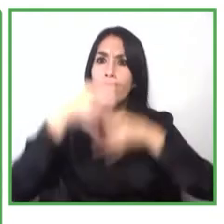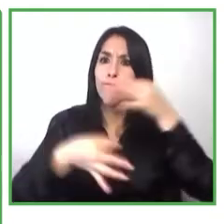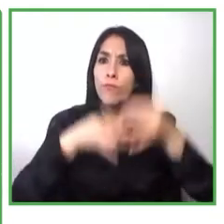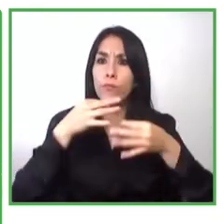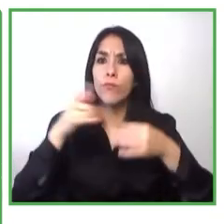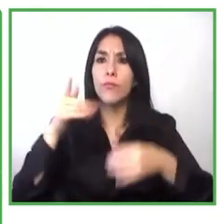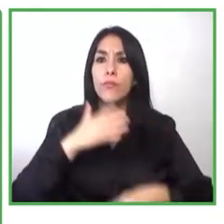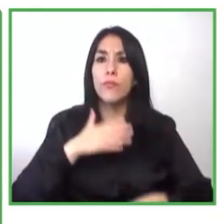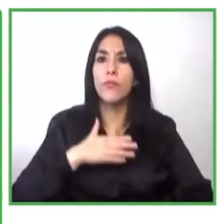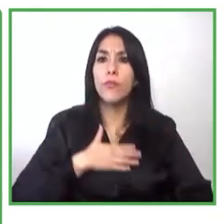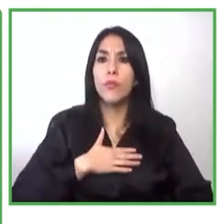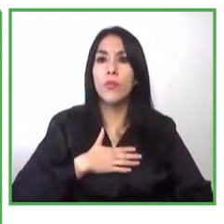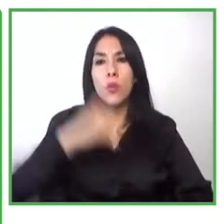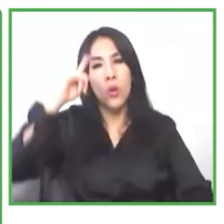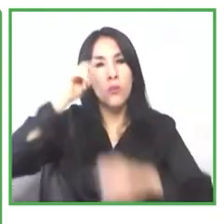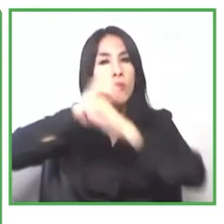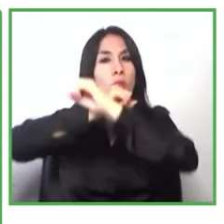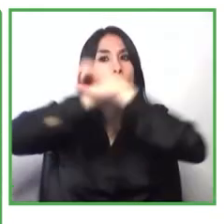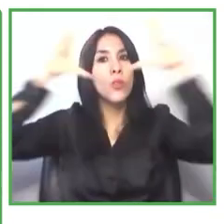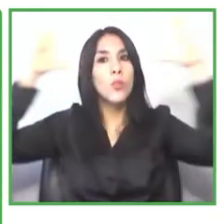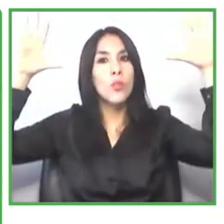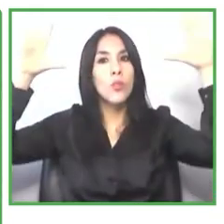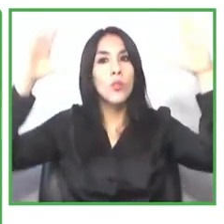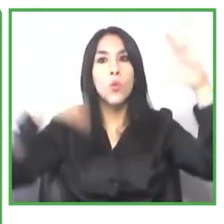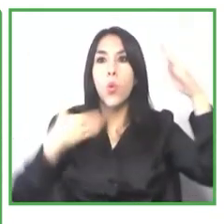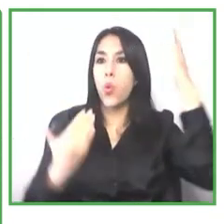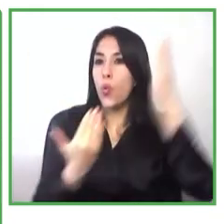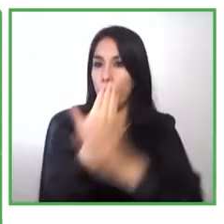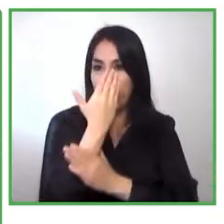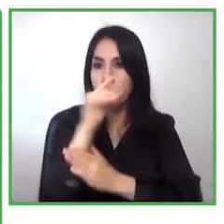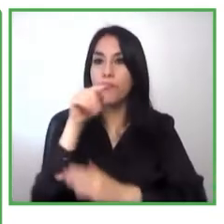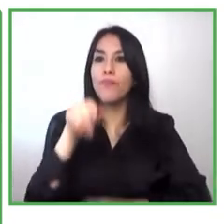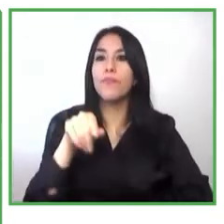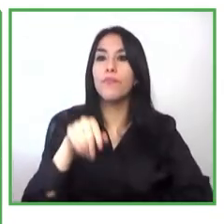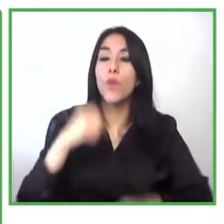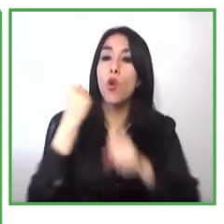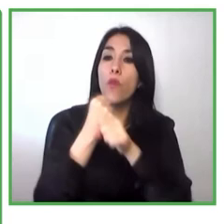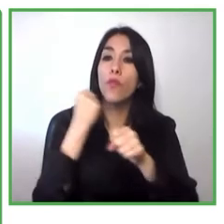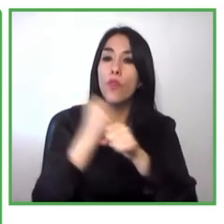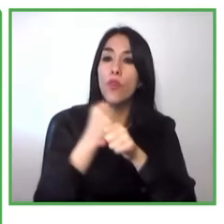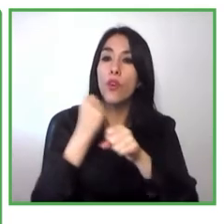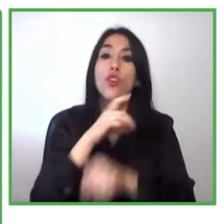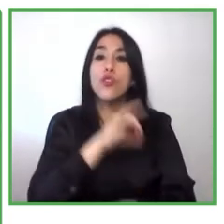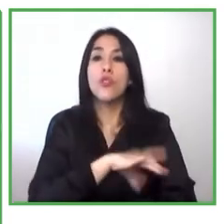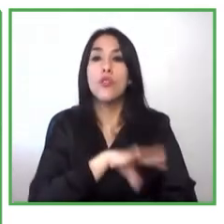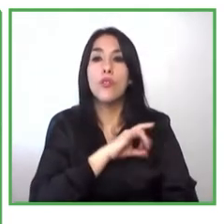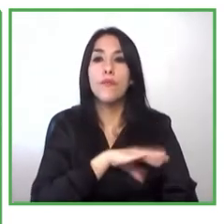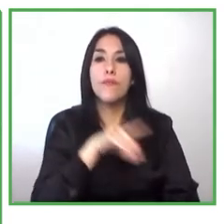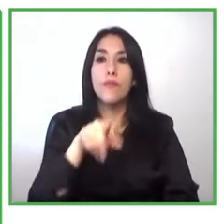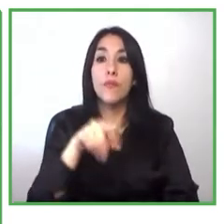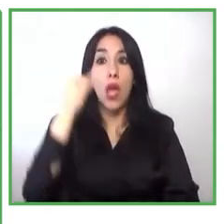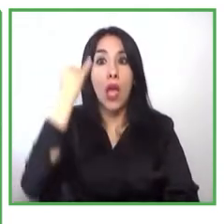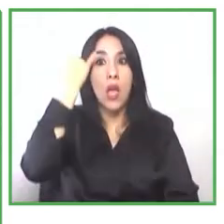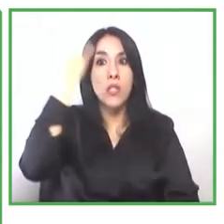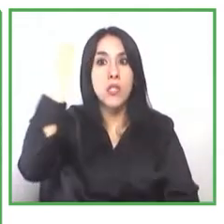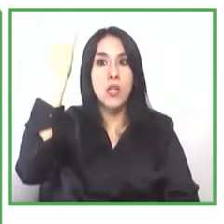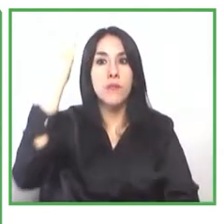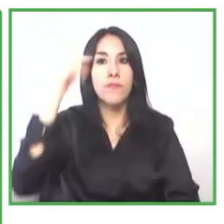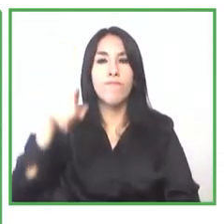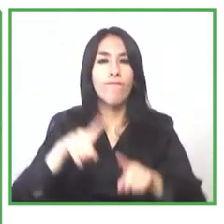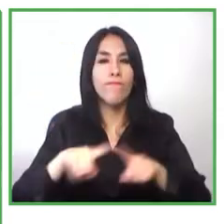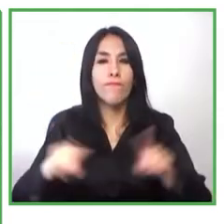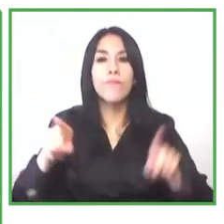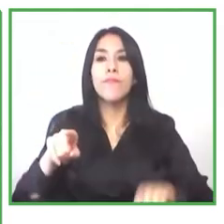iniciativa con una experiencia importante en la incubación y aceleración de emprendimientos y con aprendizajes importantes respecto al acceso a servicios financieros